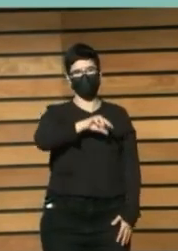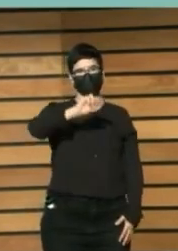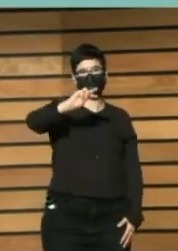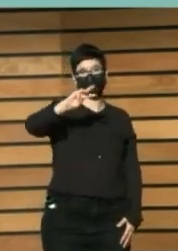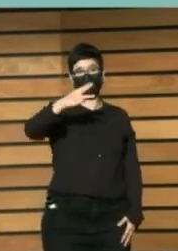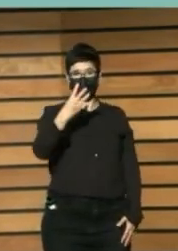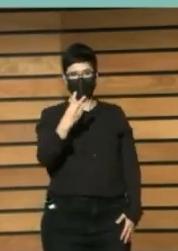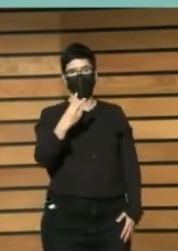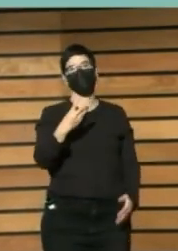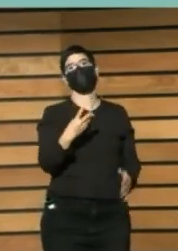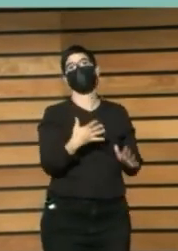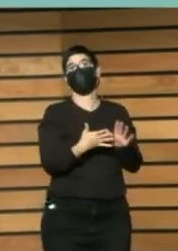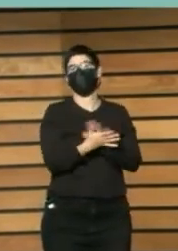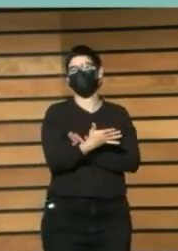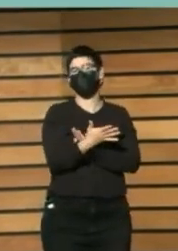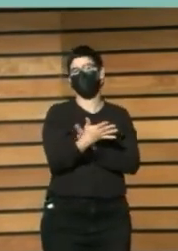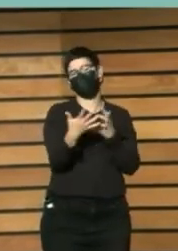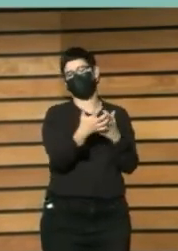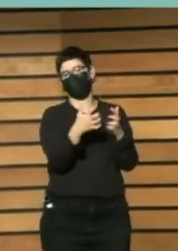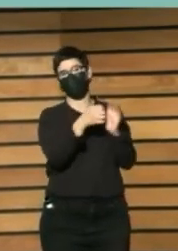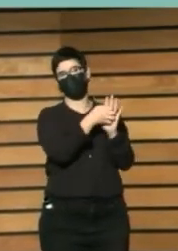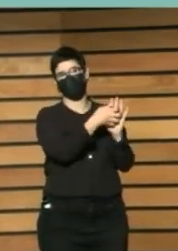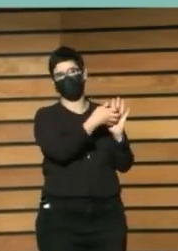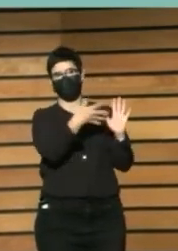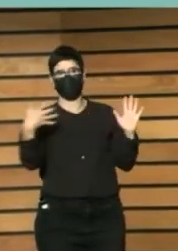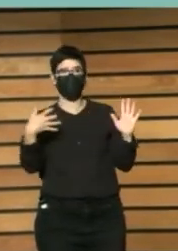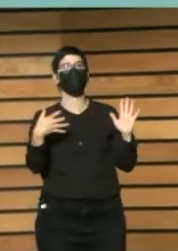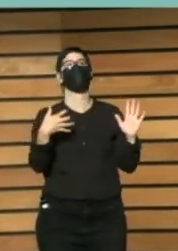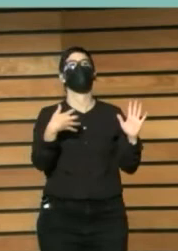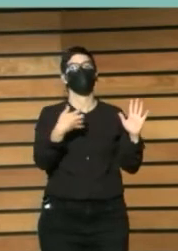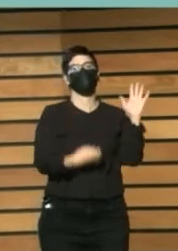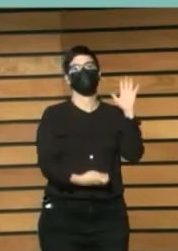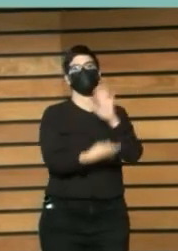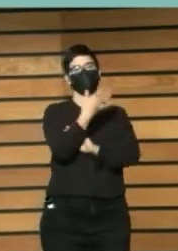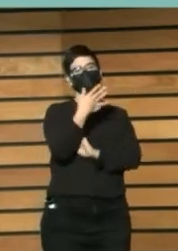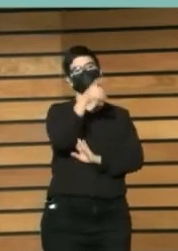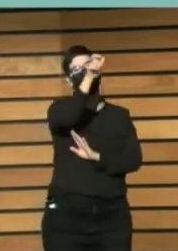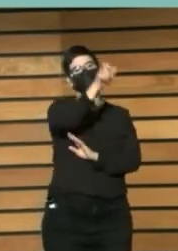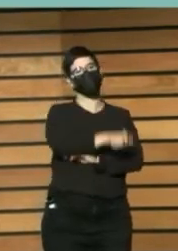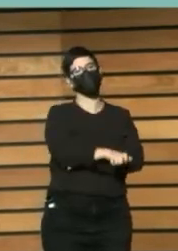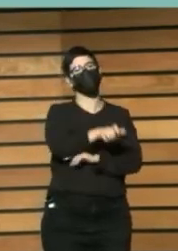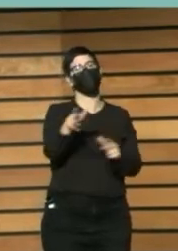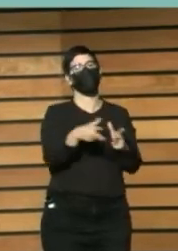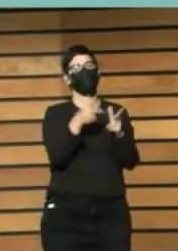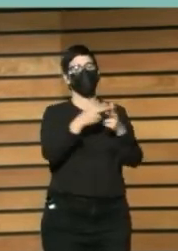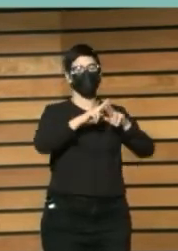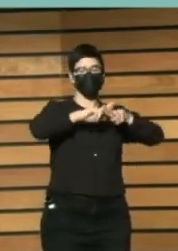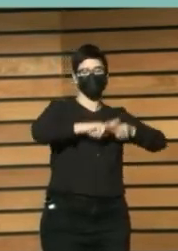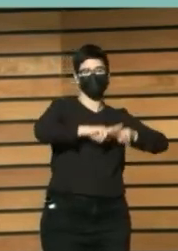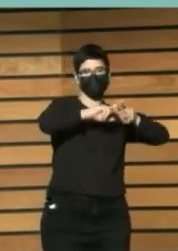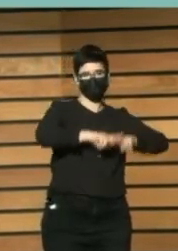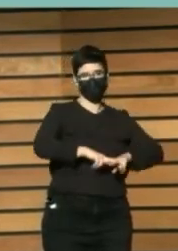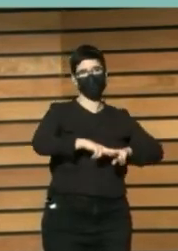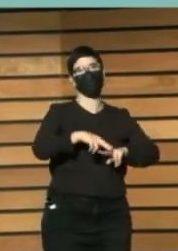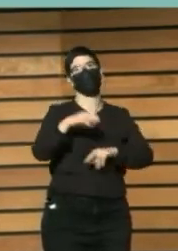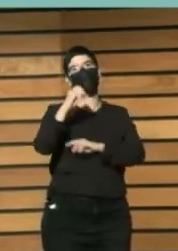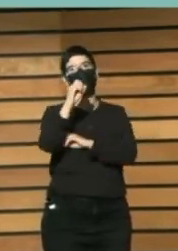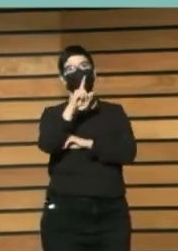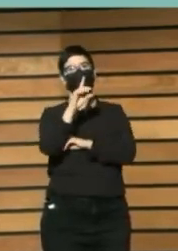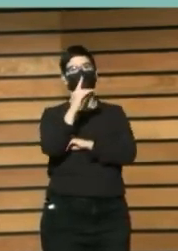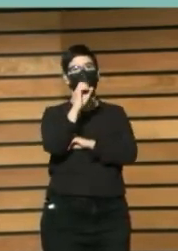Es una expresión Acuñada Por el sociólogo Oldenburg En el 89 Que